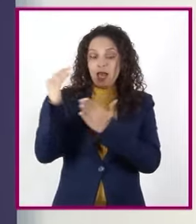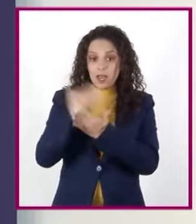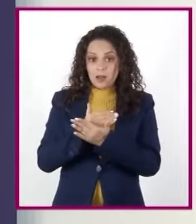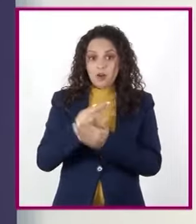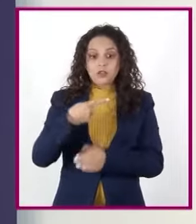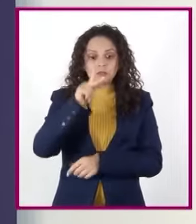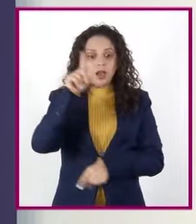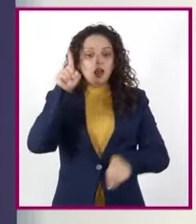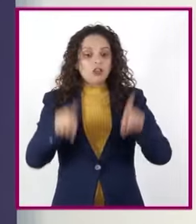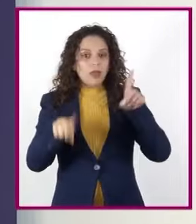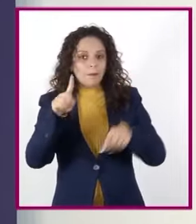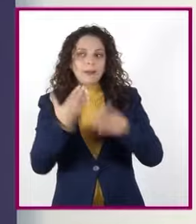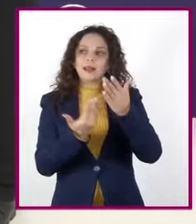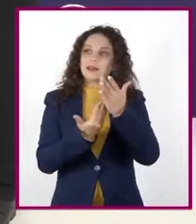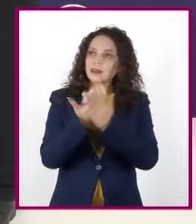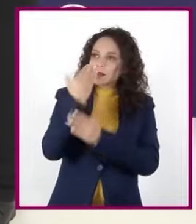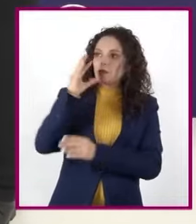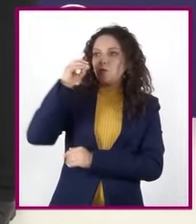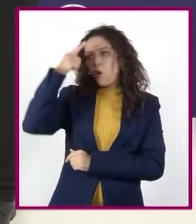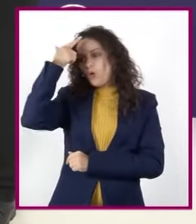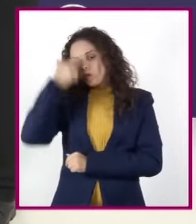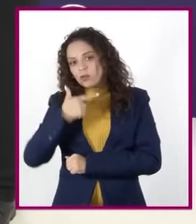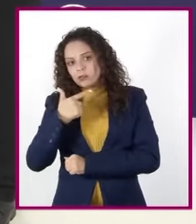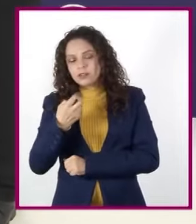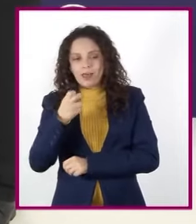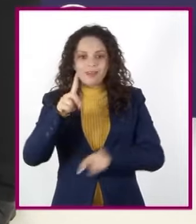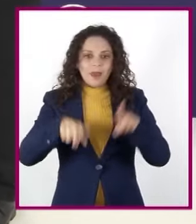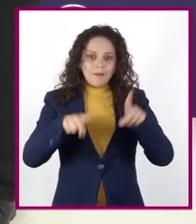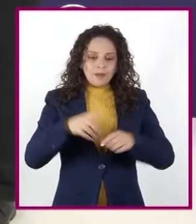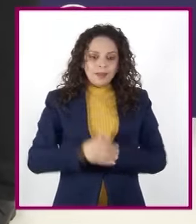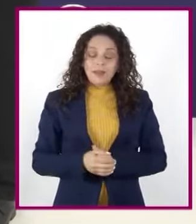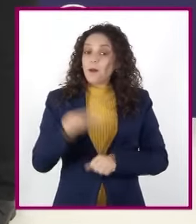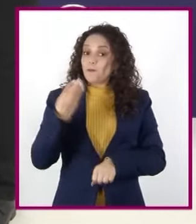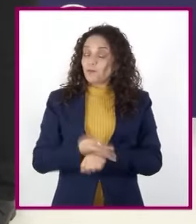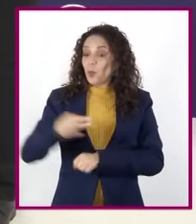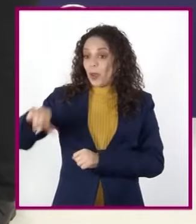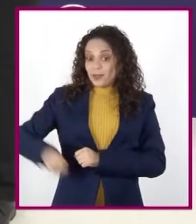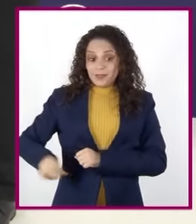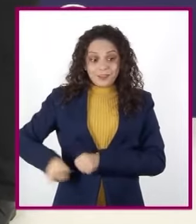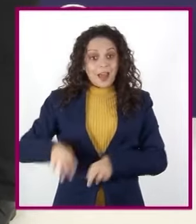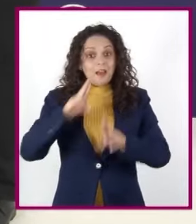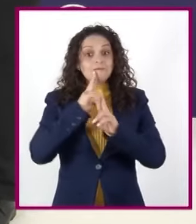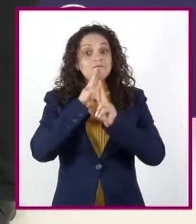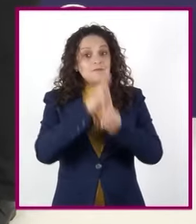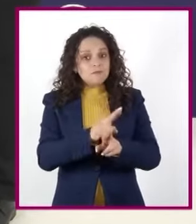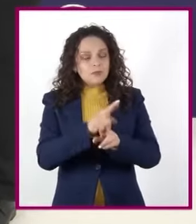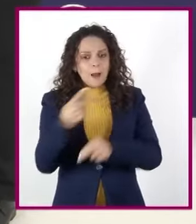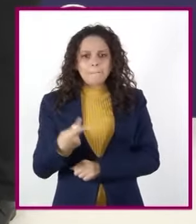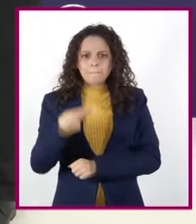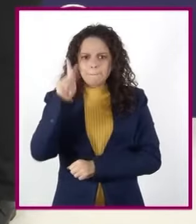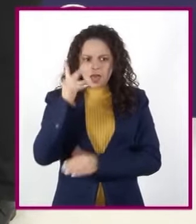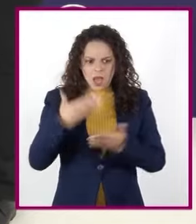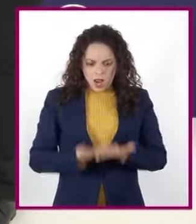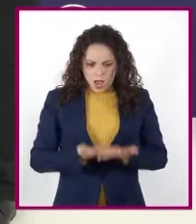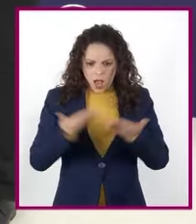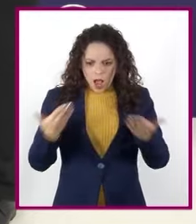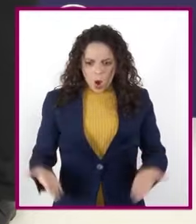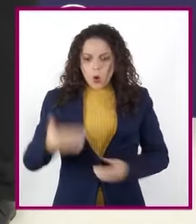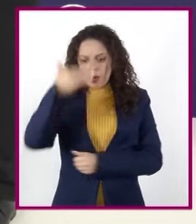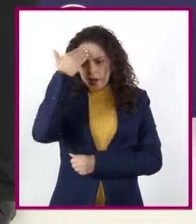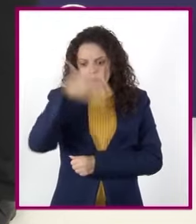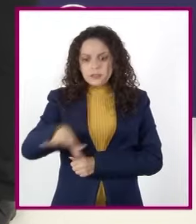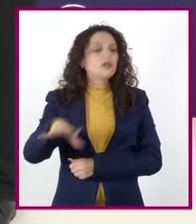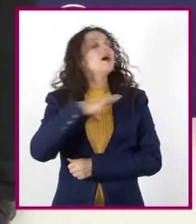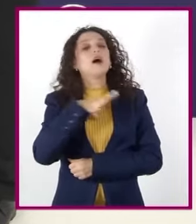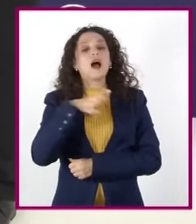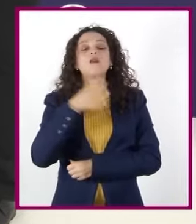según si es de día o de noche. ¡Qué interesantes respuestas, maestros! Sin embargo, en la actualidad sabemos que existen